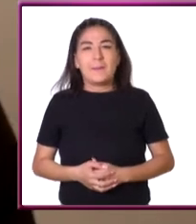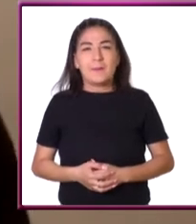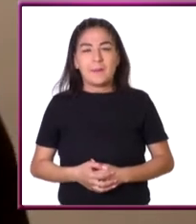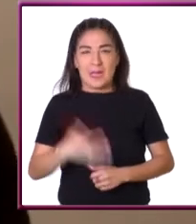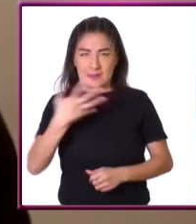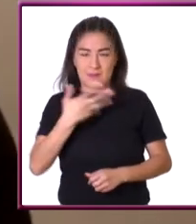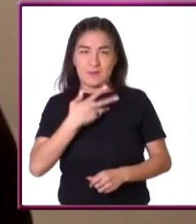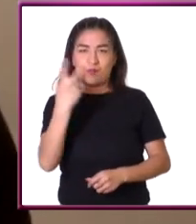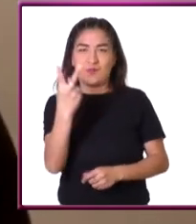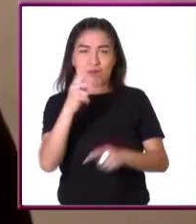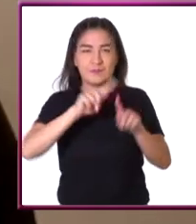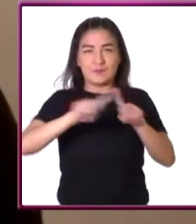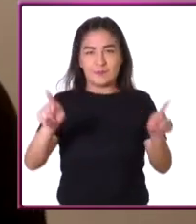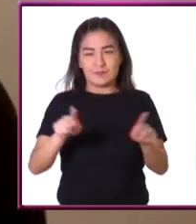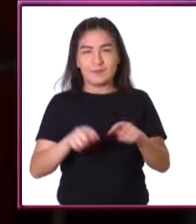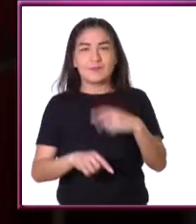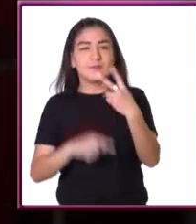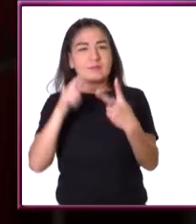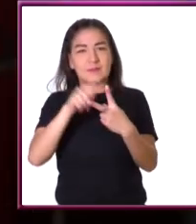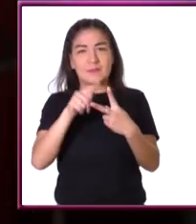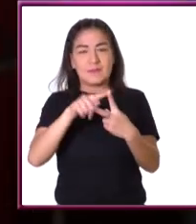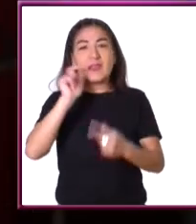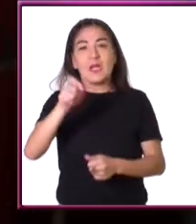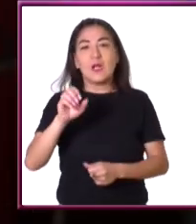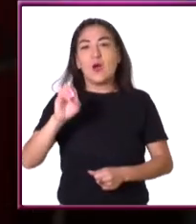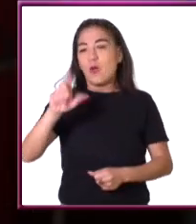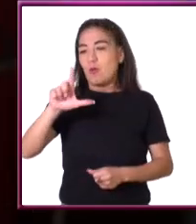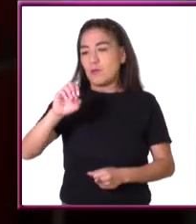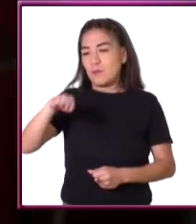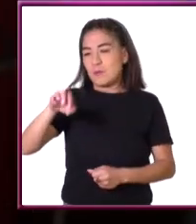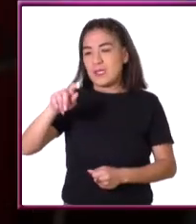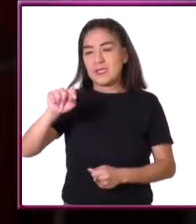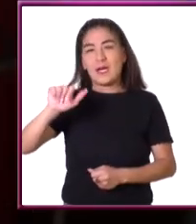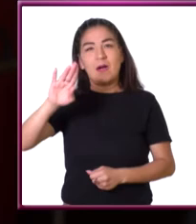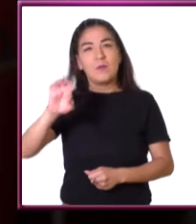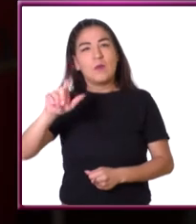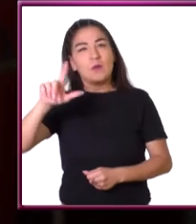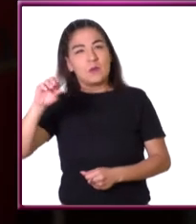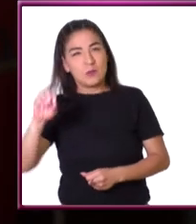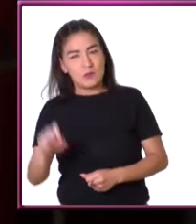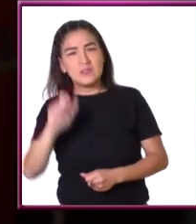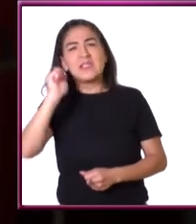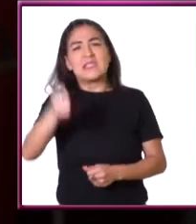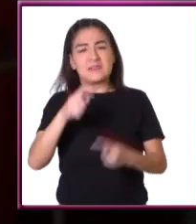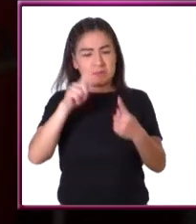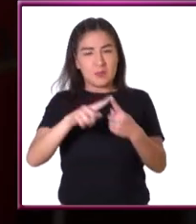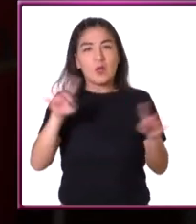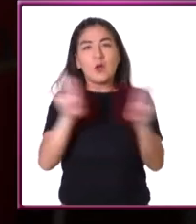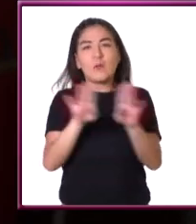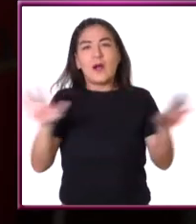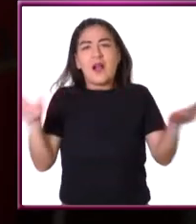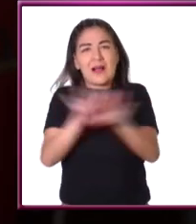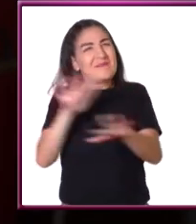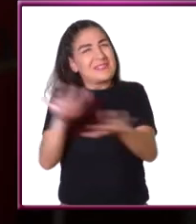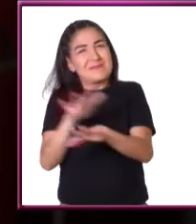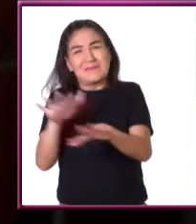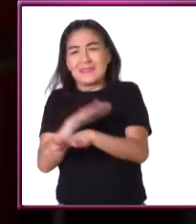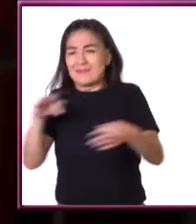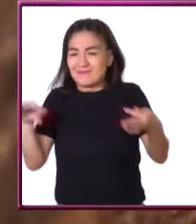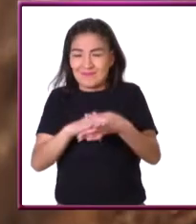insectos hay de dos tipos. Una que son los holometábolos que son los insectos que cambian